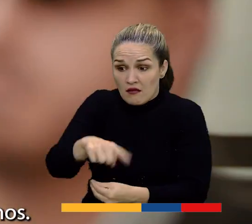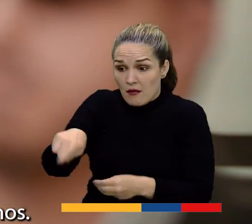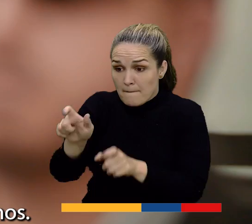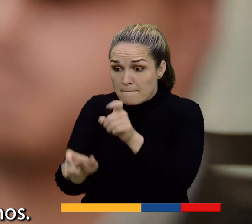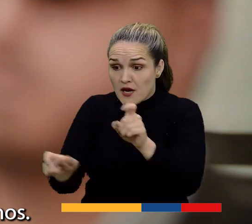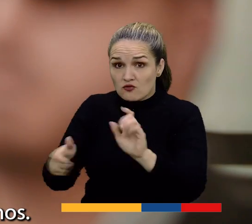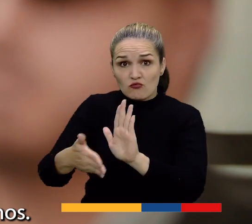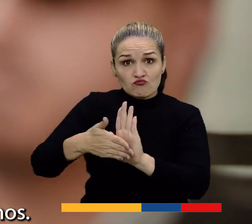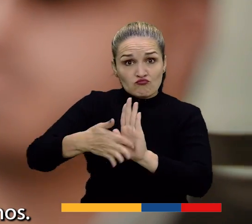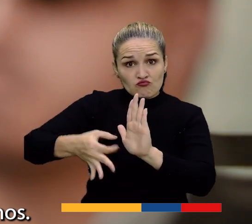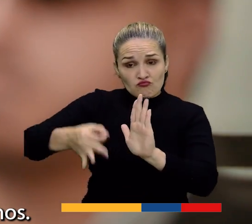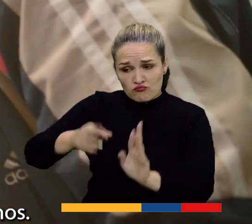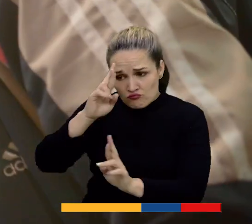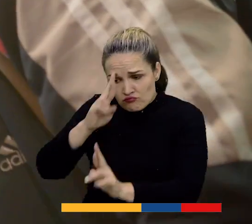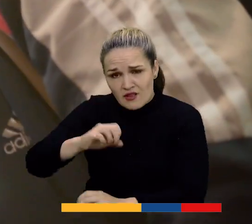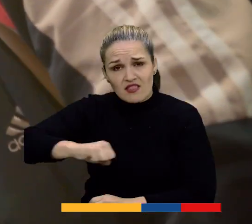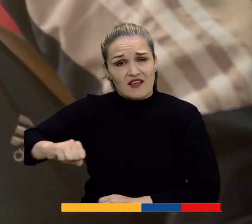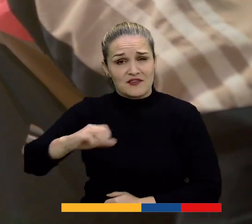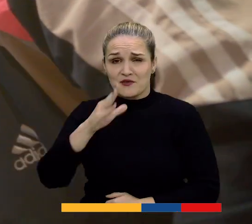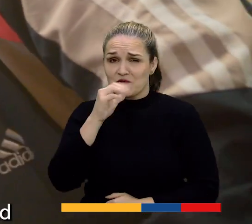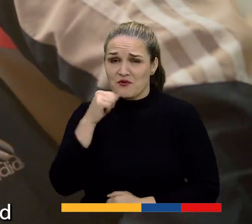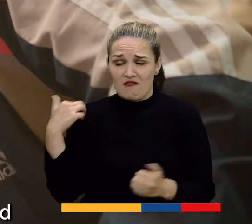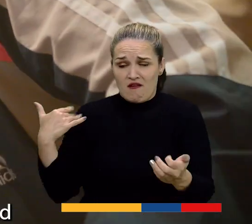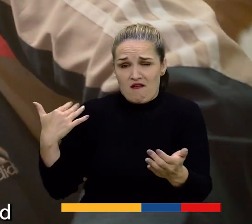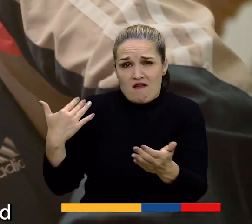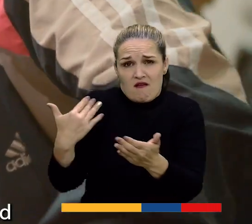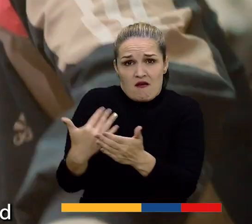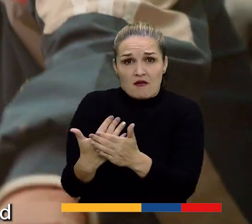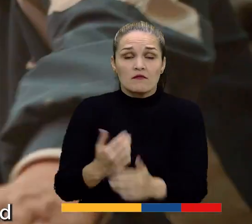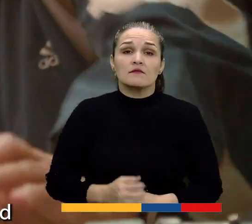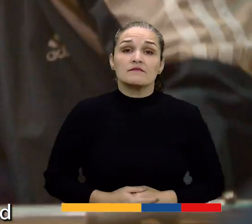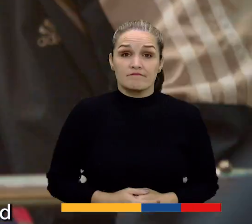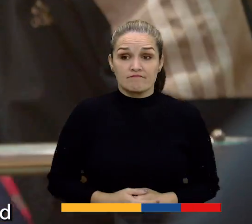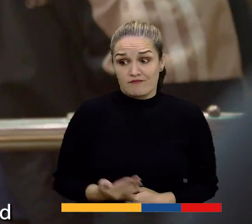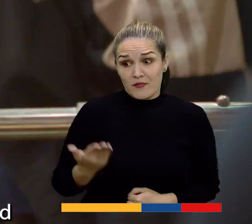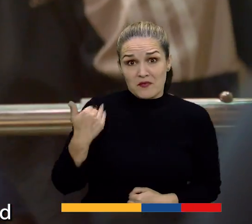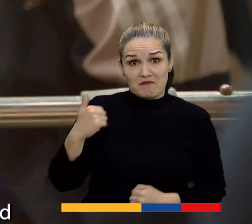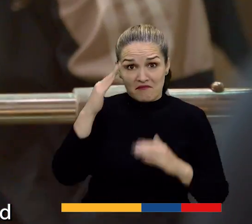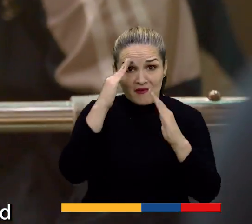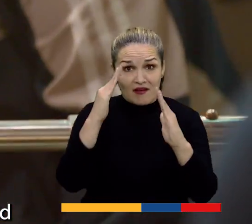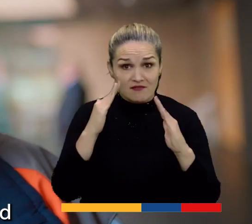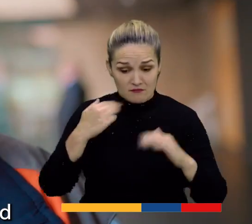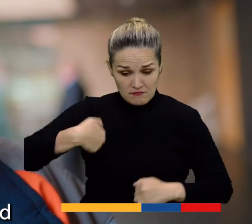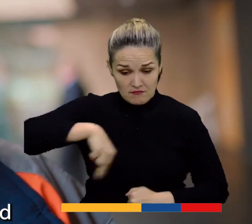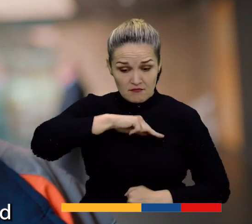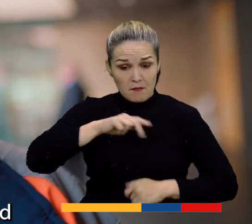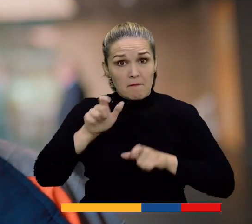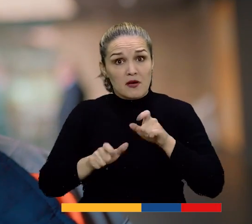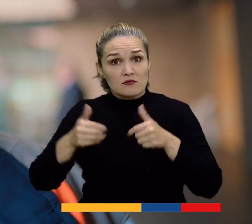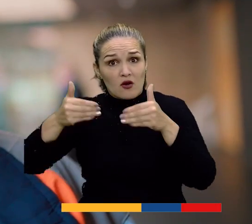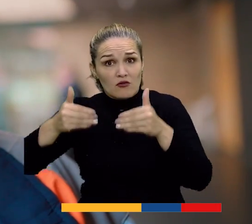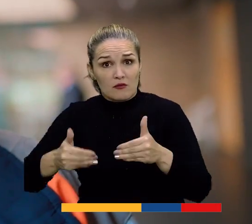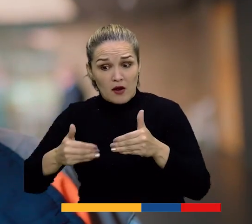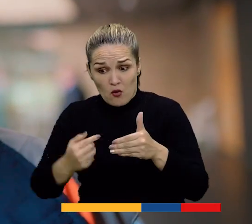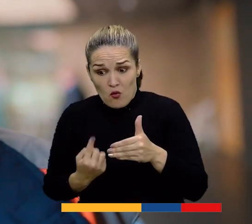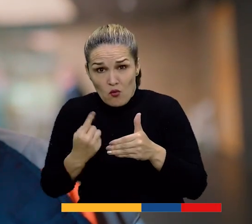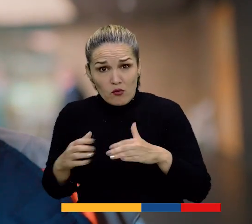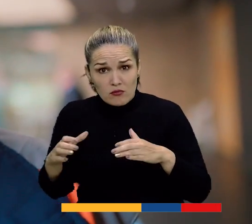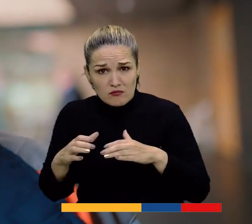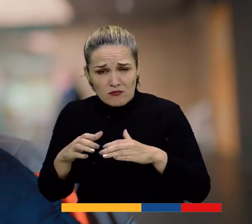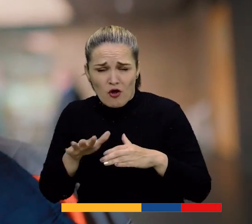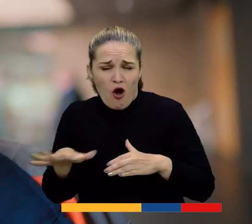la población no se le garantizó los derechos de cierta. No hemos sido escuchados, no solamente la población con discapacidad, sino